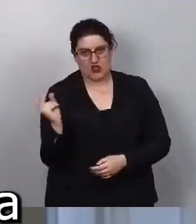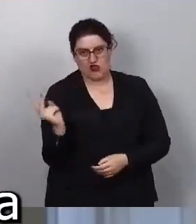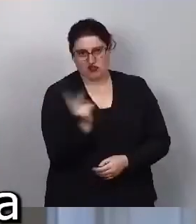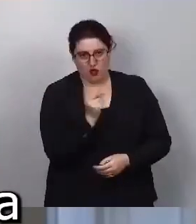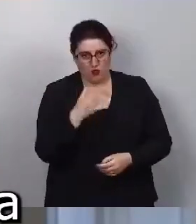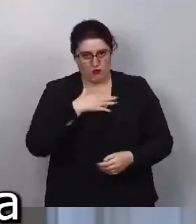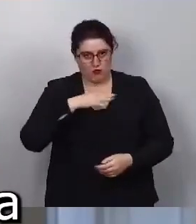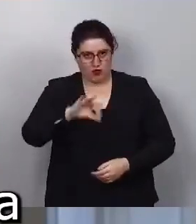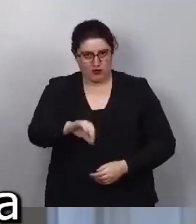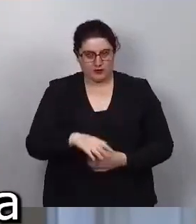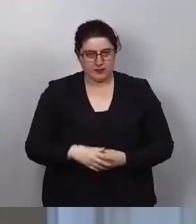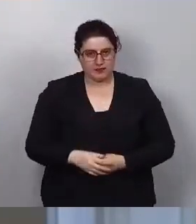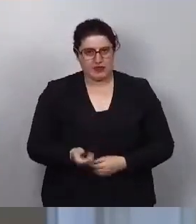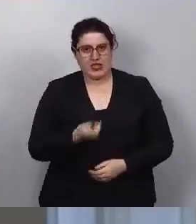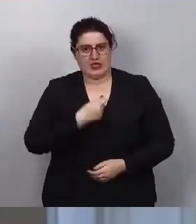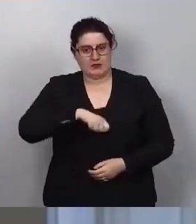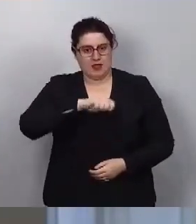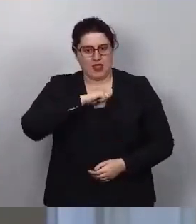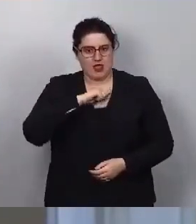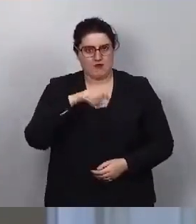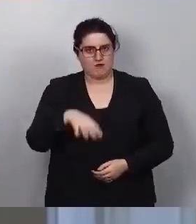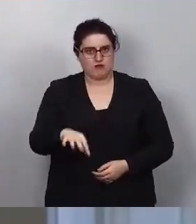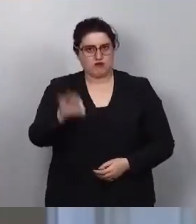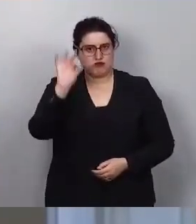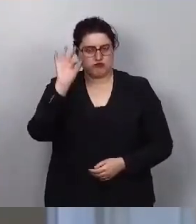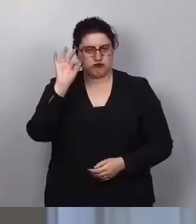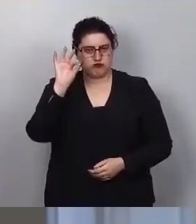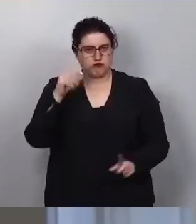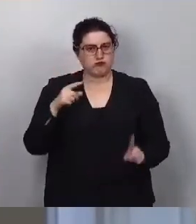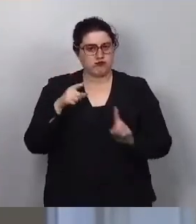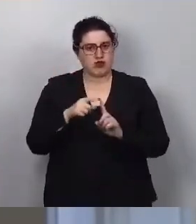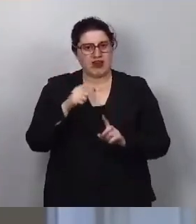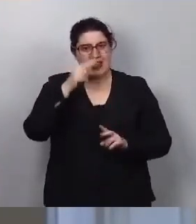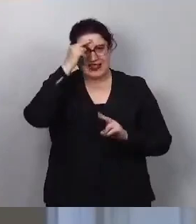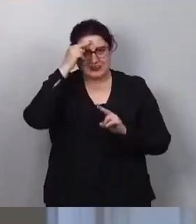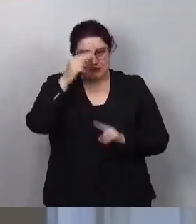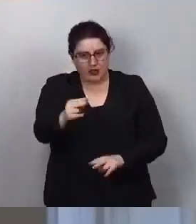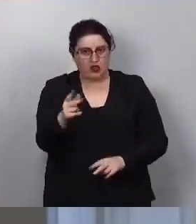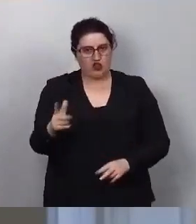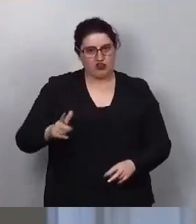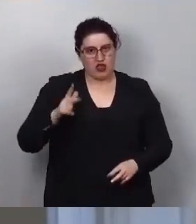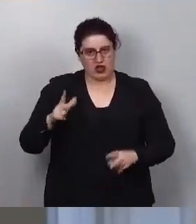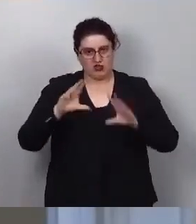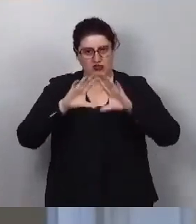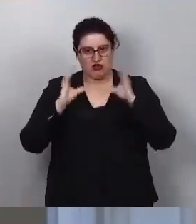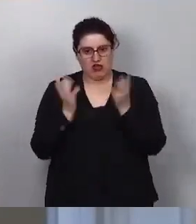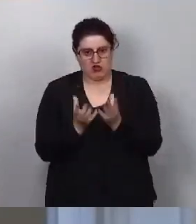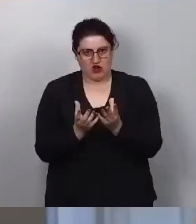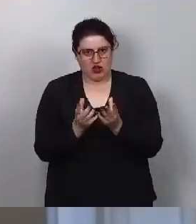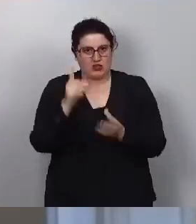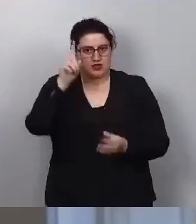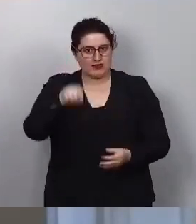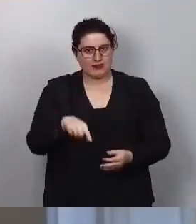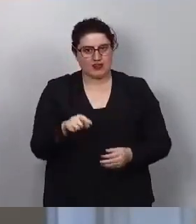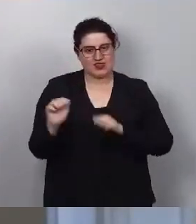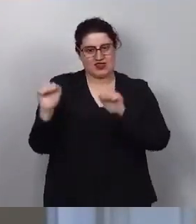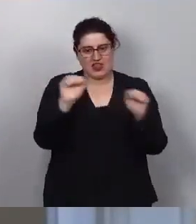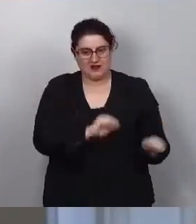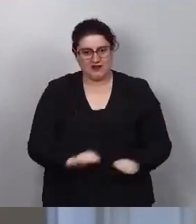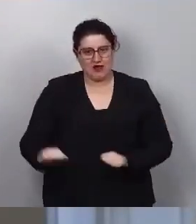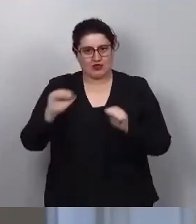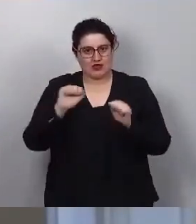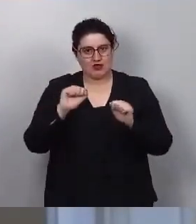decisión que hoy adopta España se basa en el respeto al derecho internacional y a la defensa del orden internacional